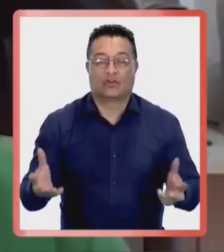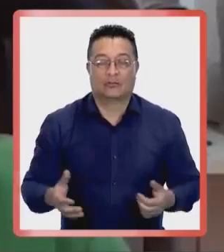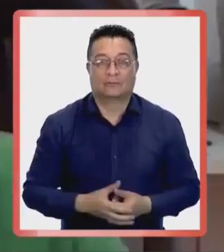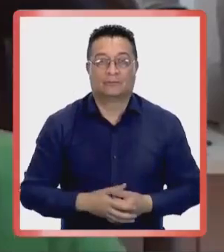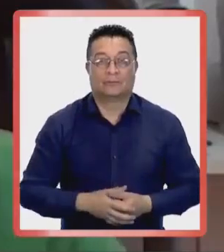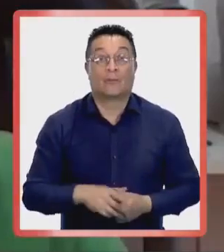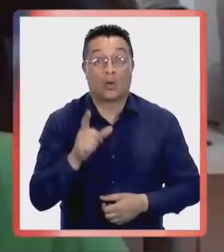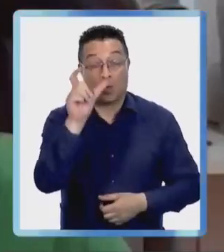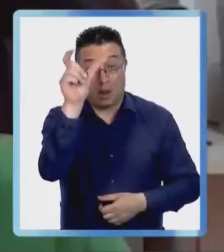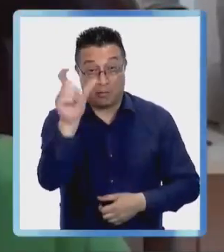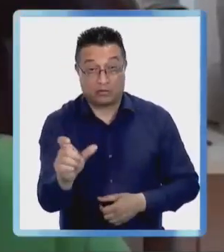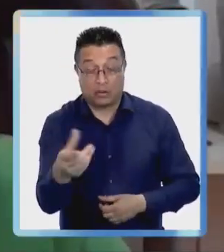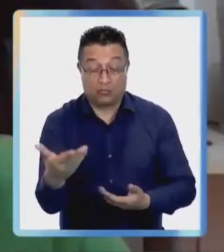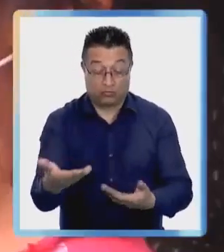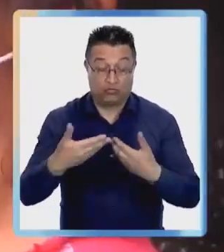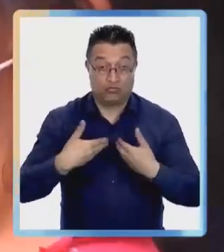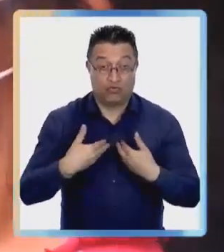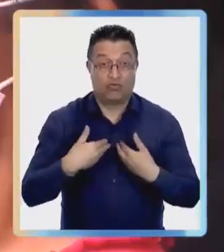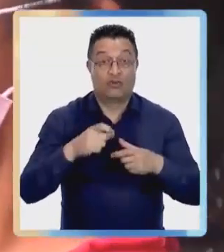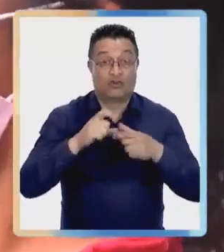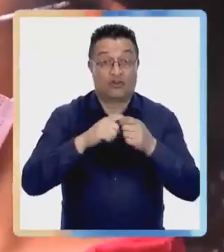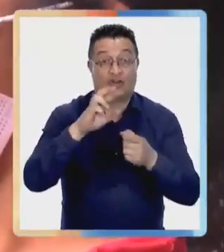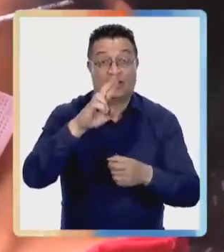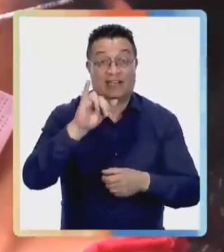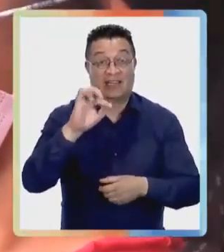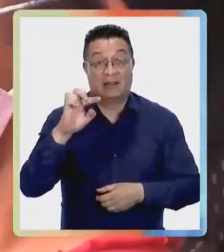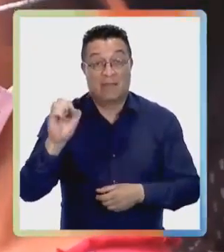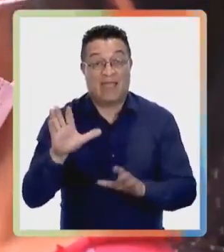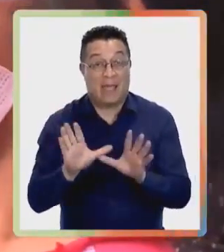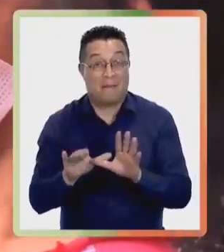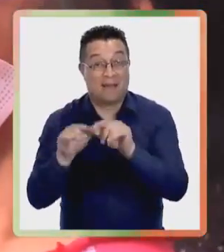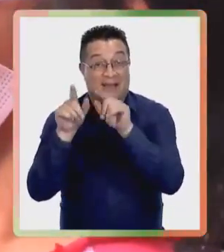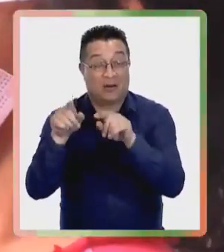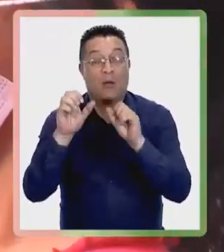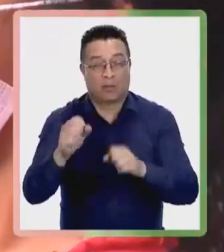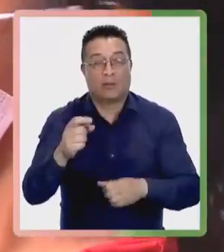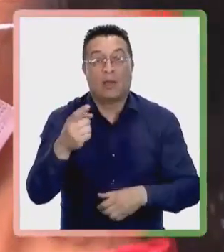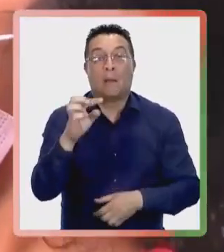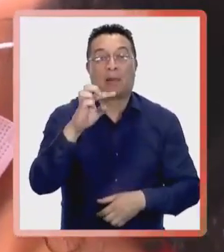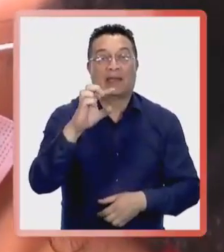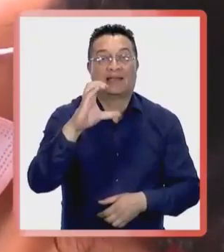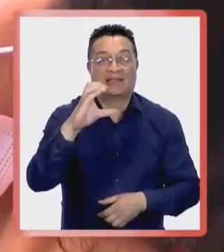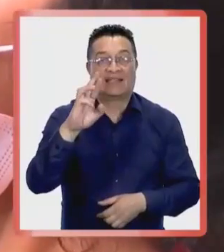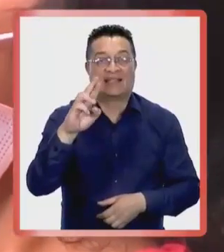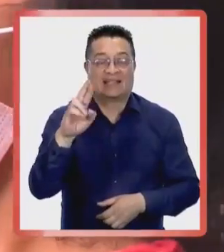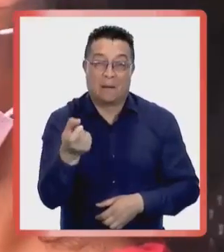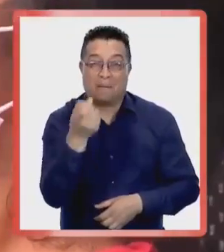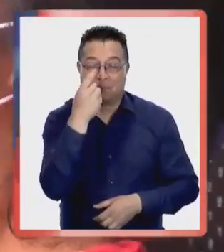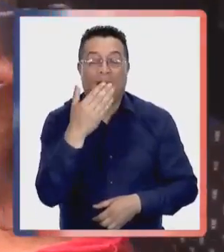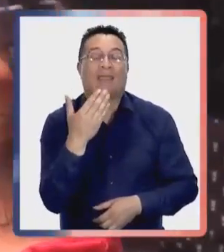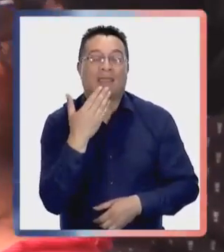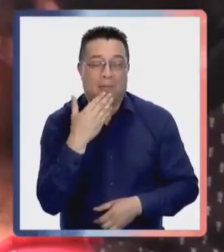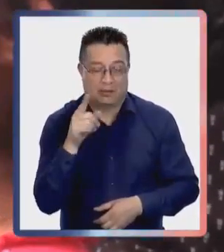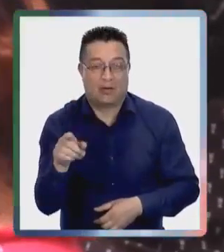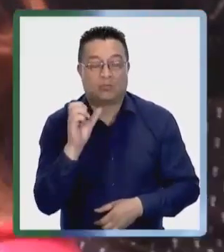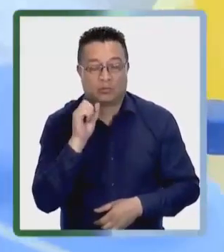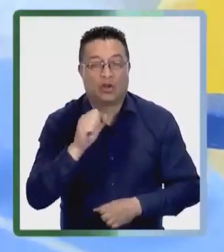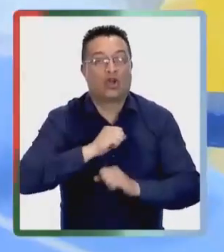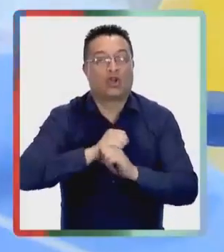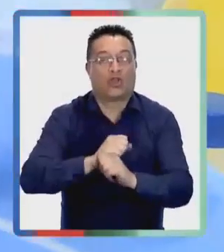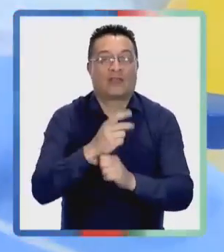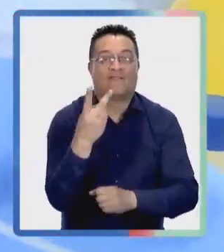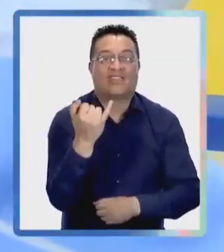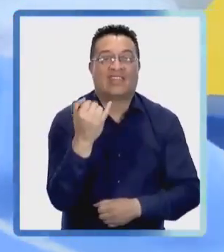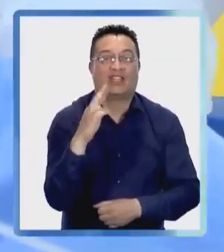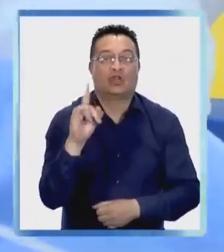nos debe tener muy atentos. Cuando una persona se ha infectado con el virus de la gripe aviar, se puede detectar a través de un examen PCR y